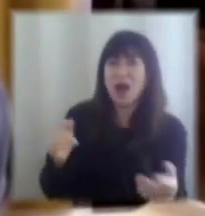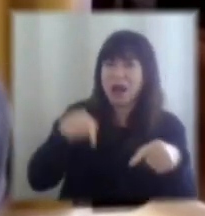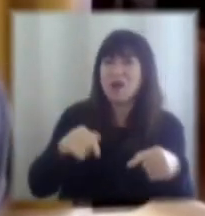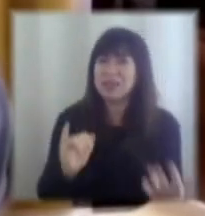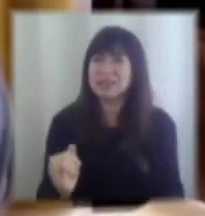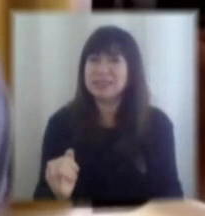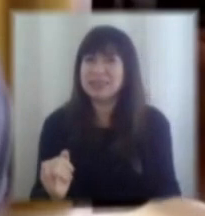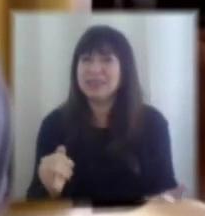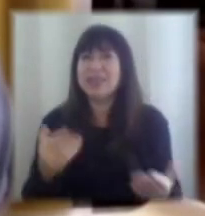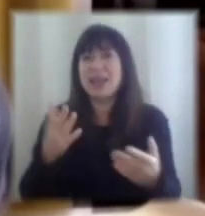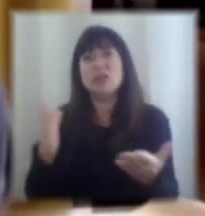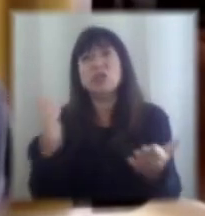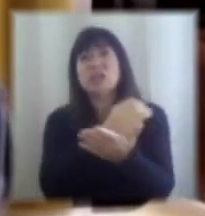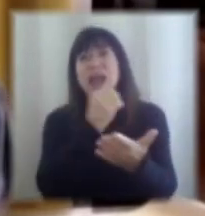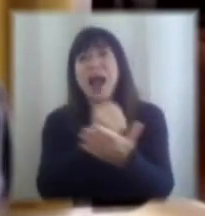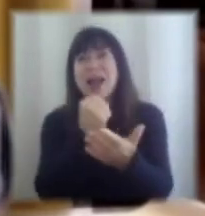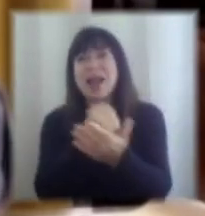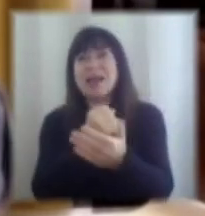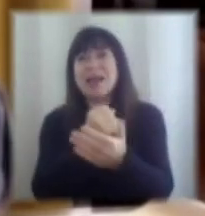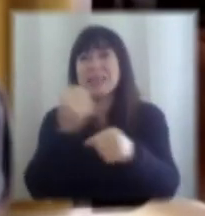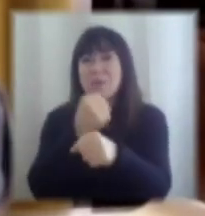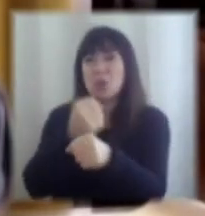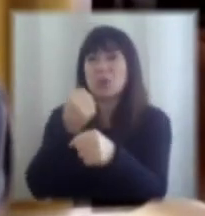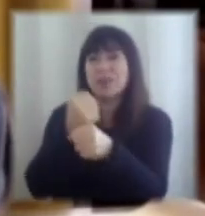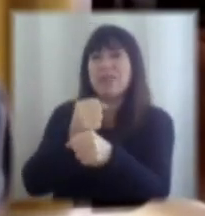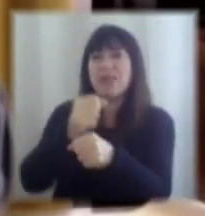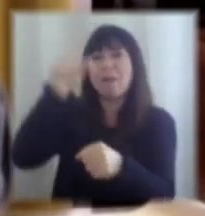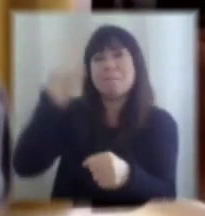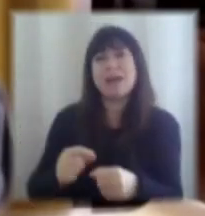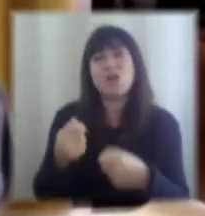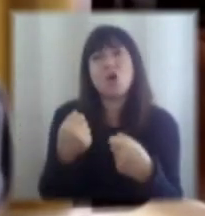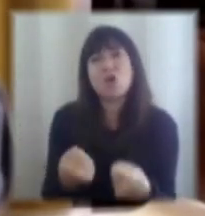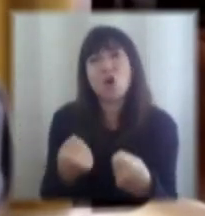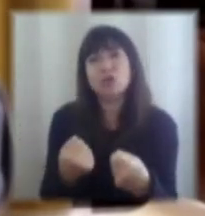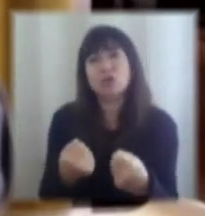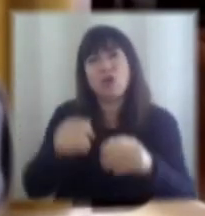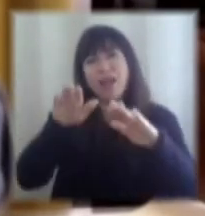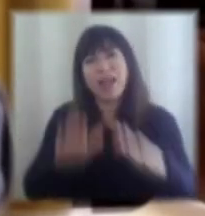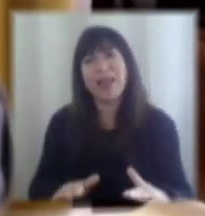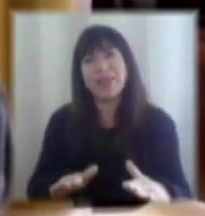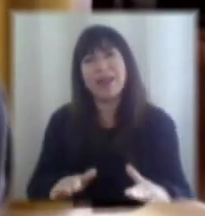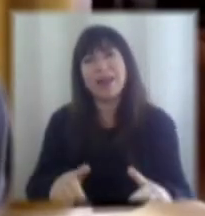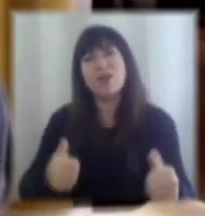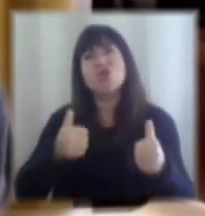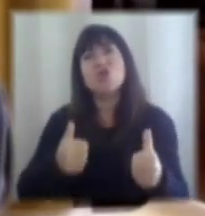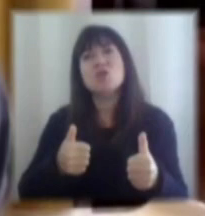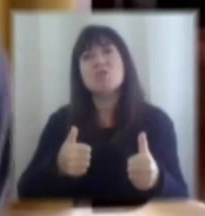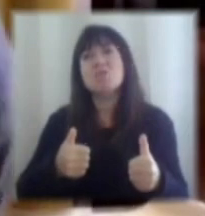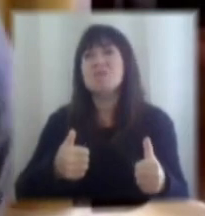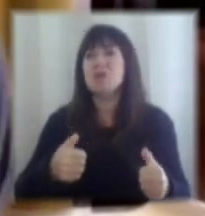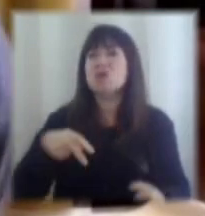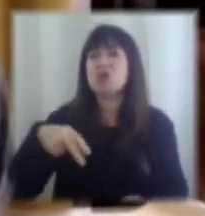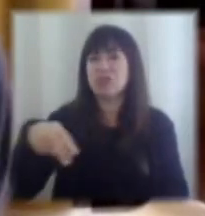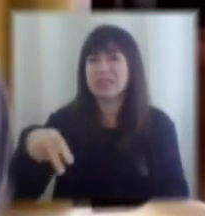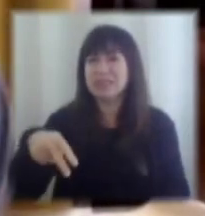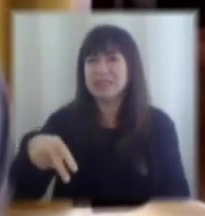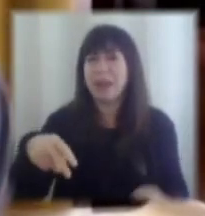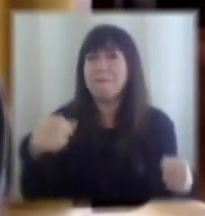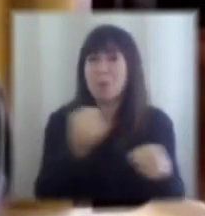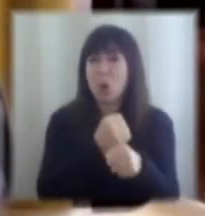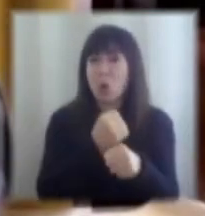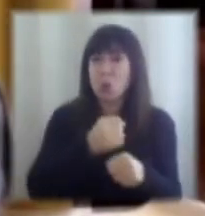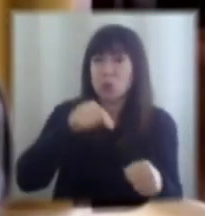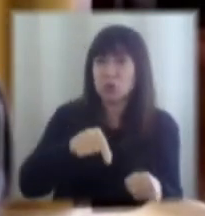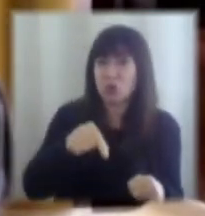productividad esos menores costos de transacción están ahí para quedarse y esa es la noticia buena o sea acá producto de este meteorito de este